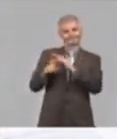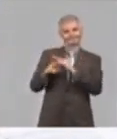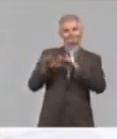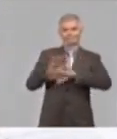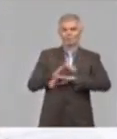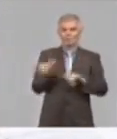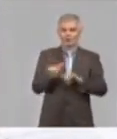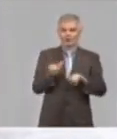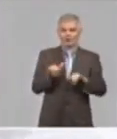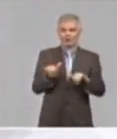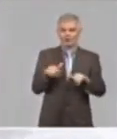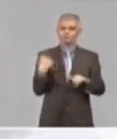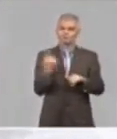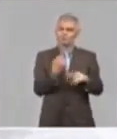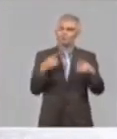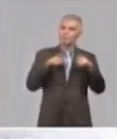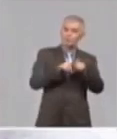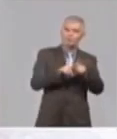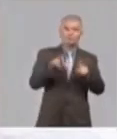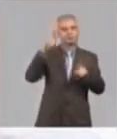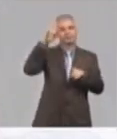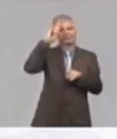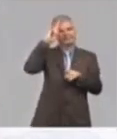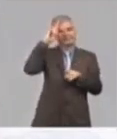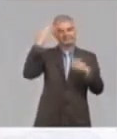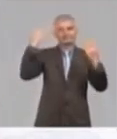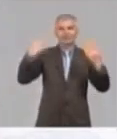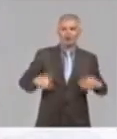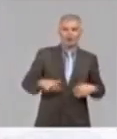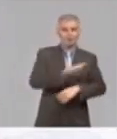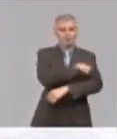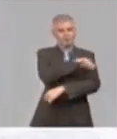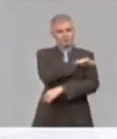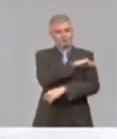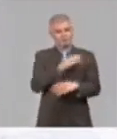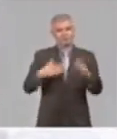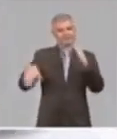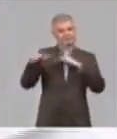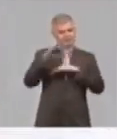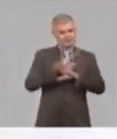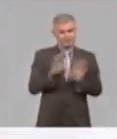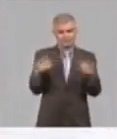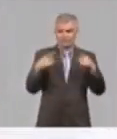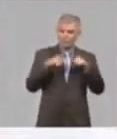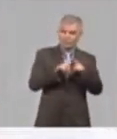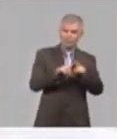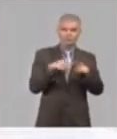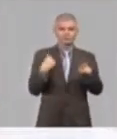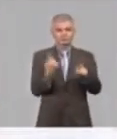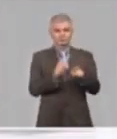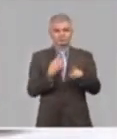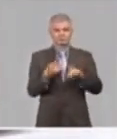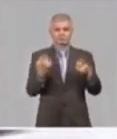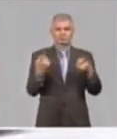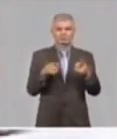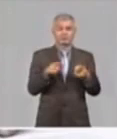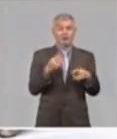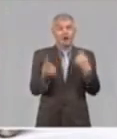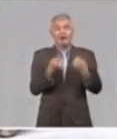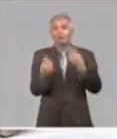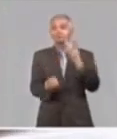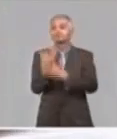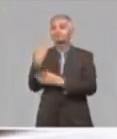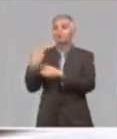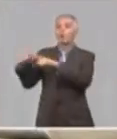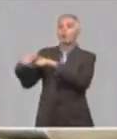compañeros de salud pública, y esto con alta prioridad, accionando ante cualquier situación que se pueda crear, o que hayan que crear capacidad en cualquier otro lugar. En cualquier